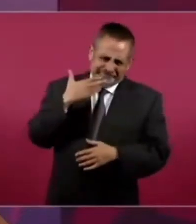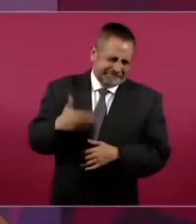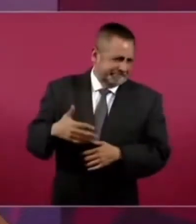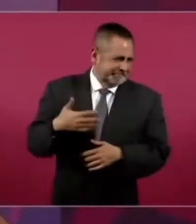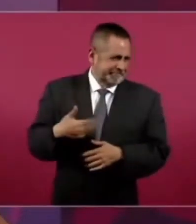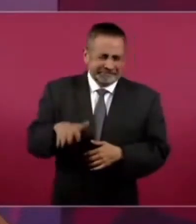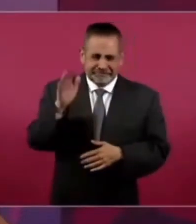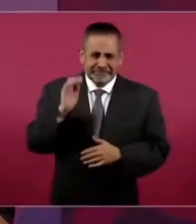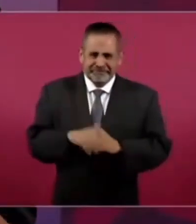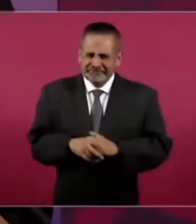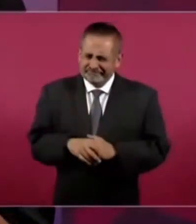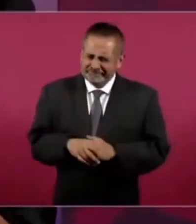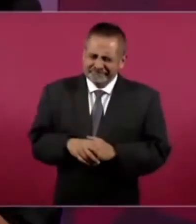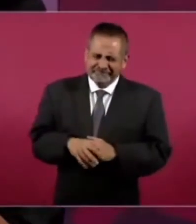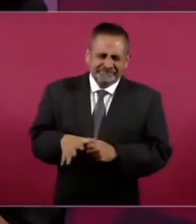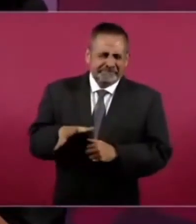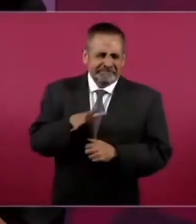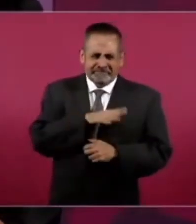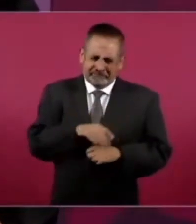Es primera.